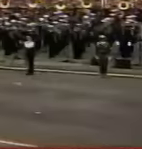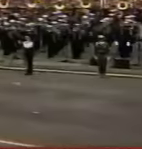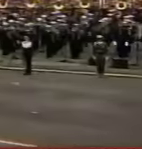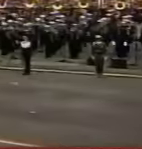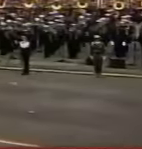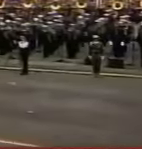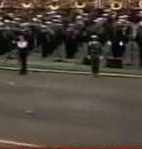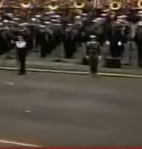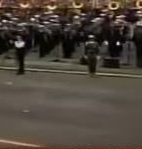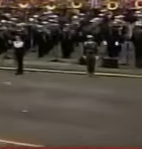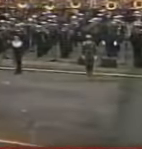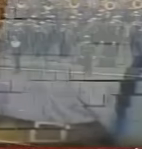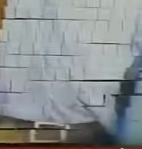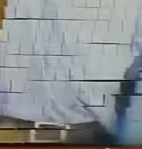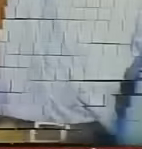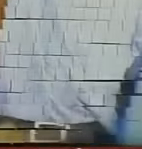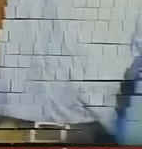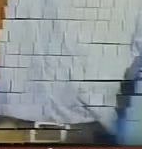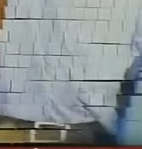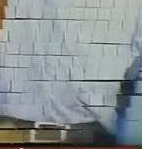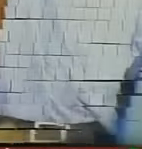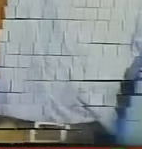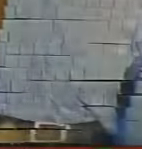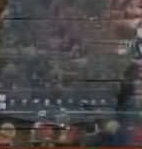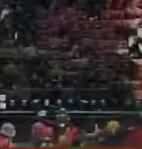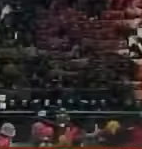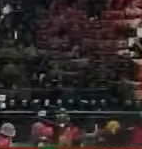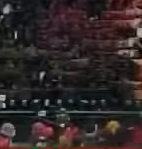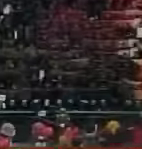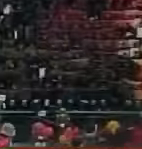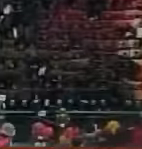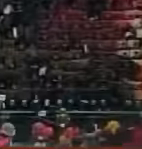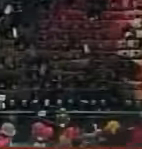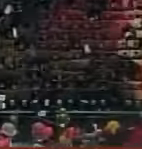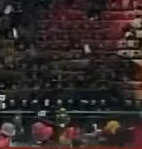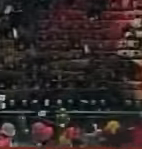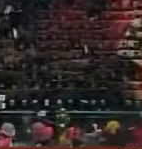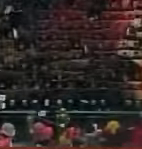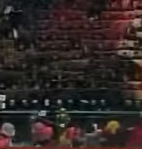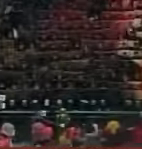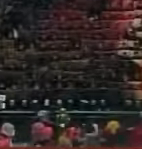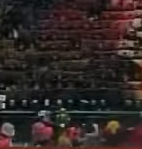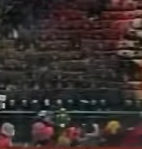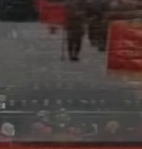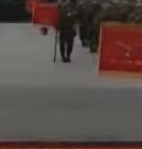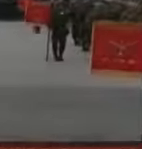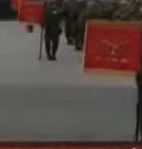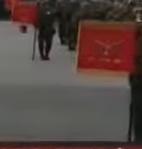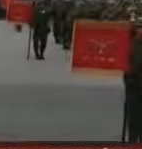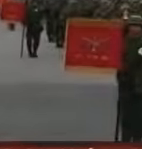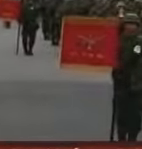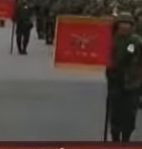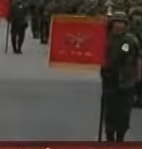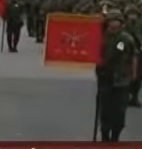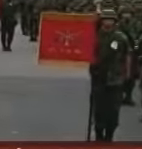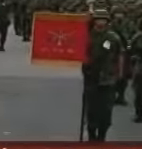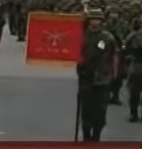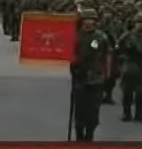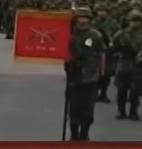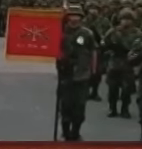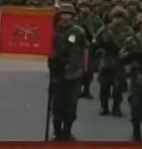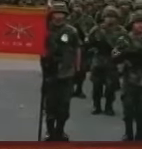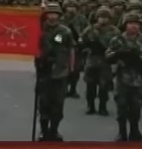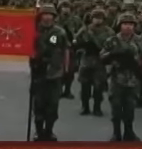Imágenes de la bandera mexicana Plan DN-3 Y diversas actividades Del ejército Y la fuerza aérea Es parte de lo que Podremos